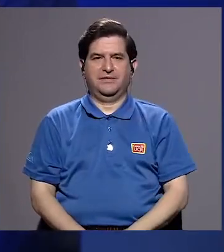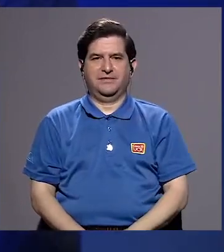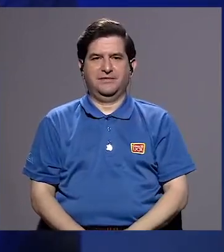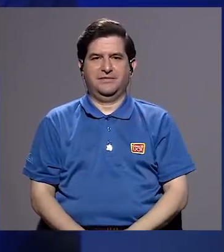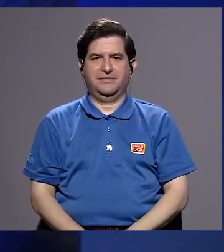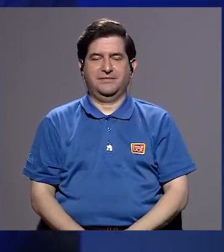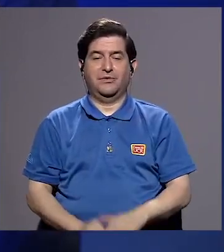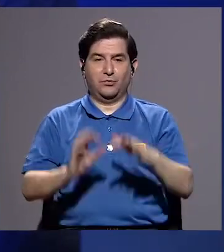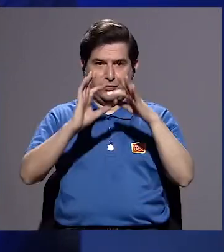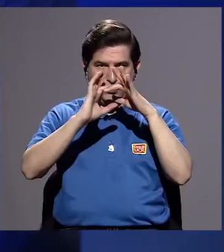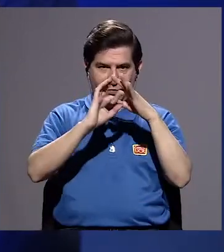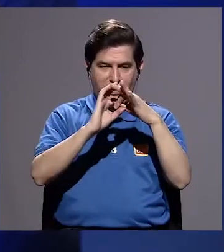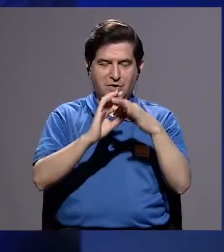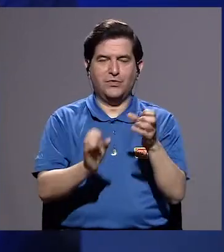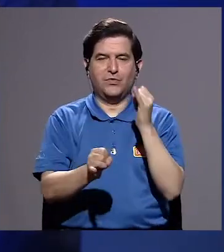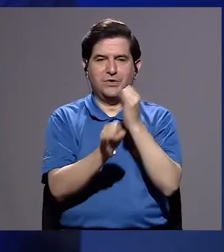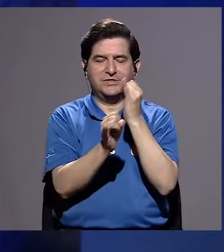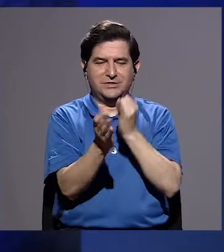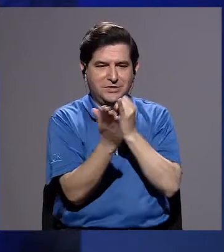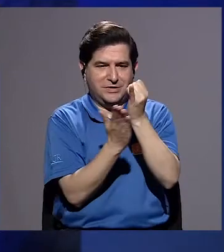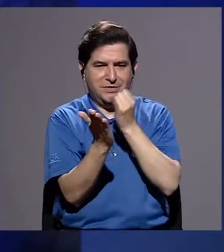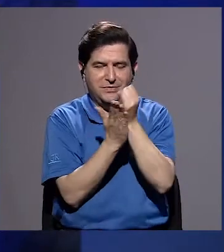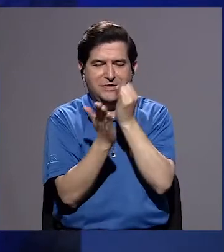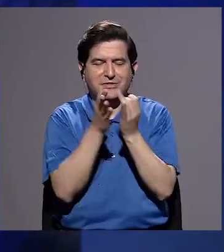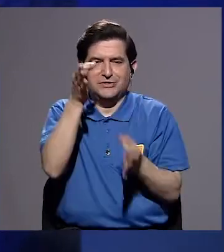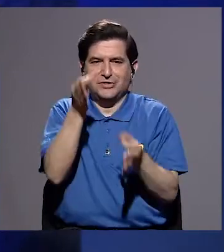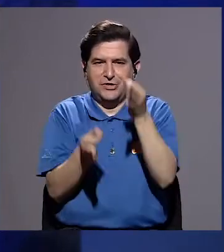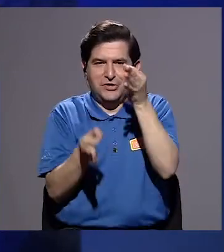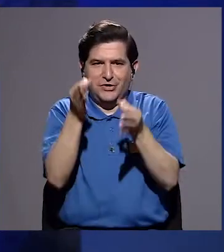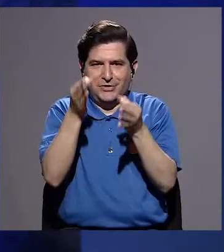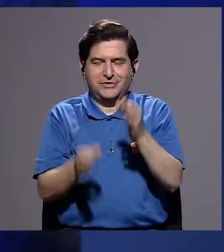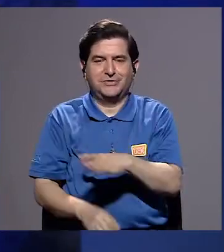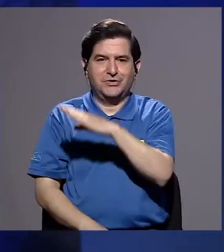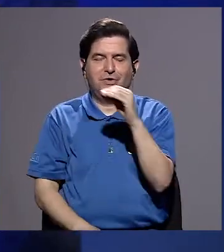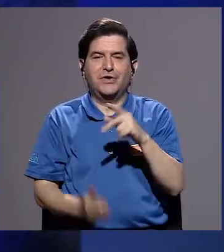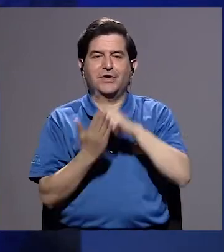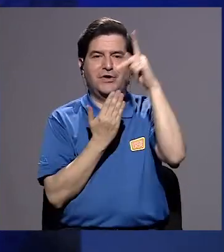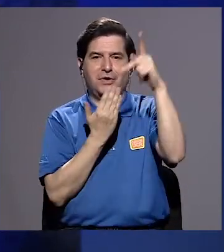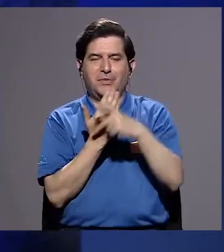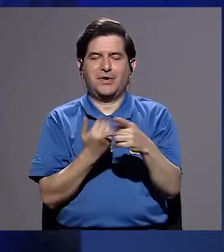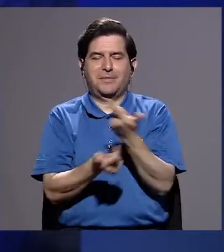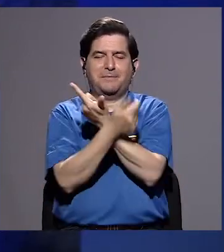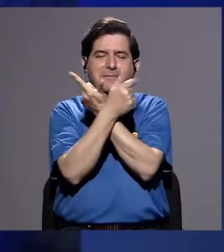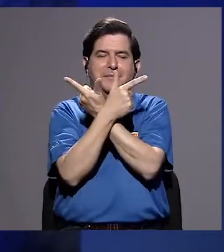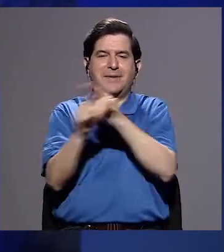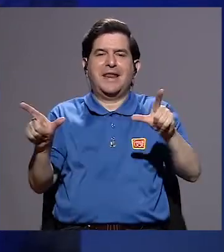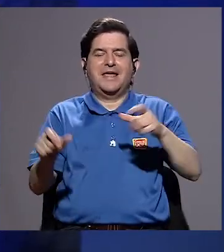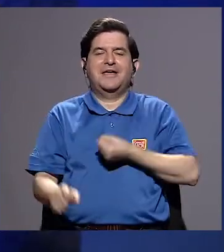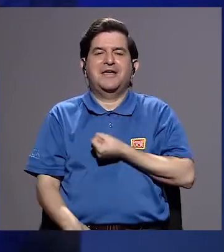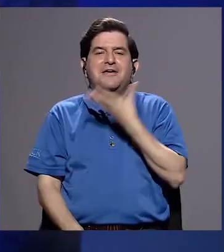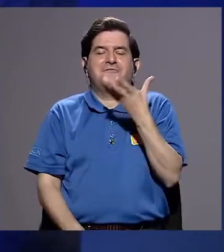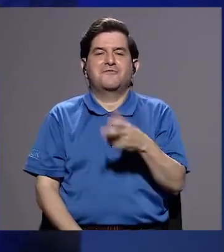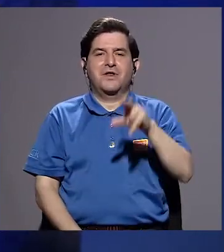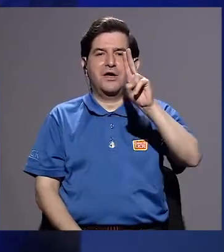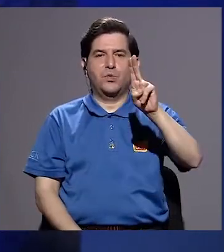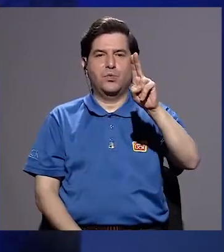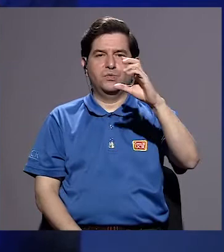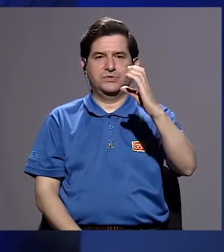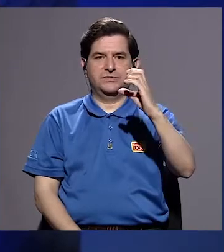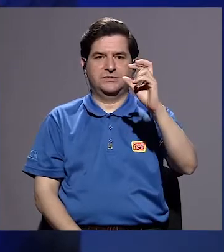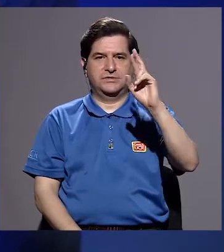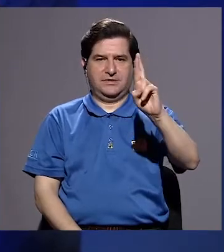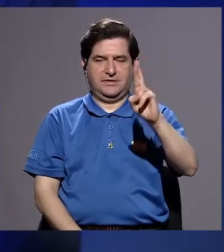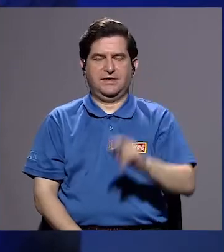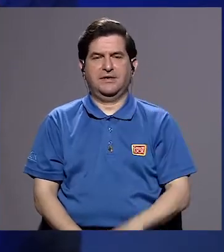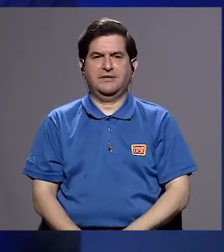convenio con el Instituto de Investigaciones Jurídicas y el programa de Libertad de Expresión de la Universidad de